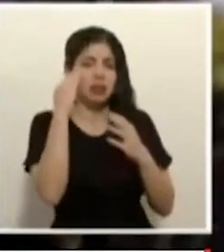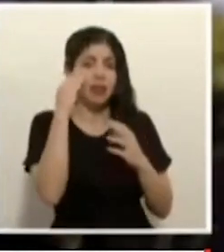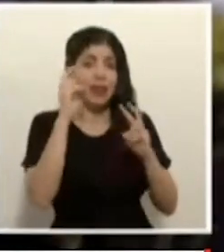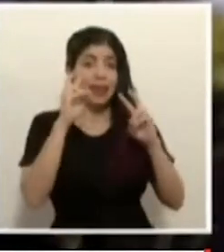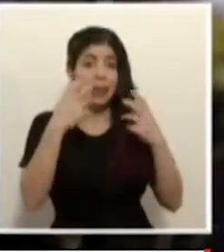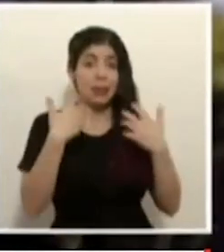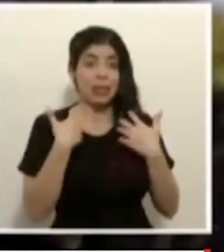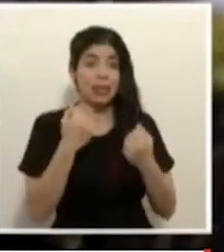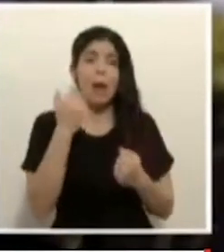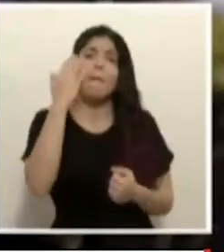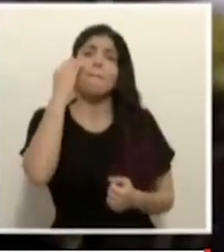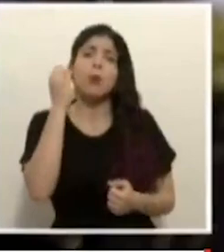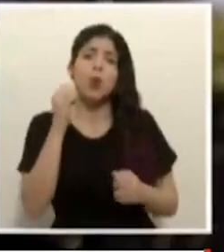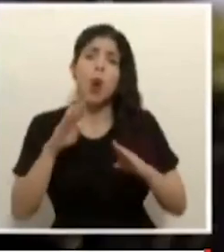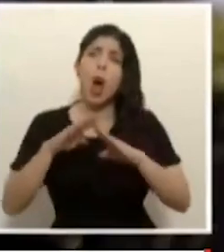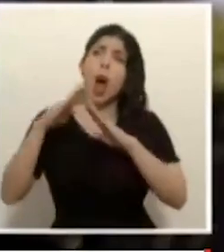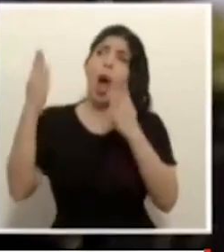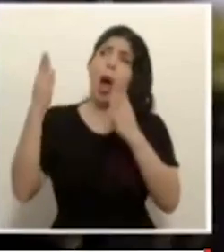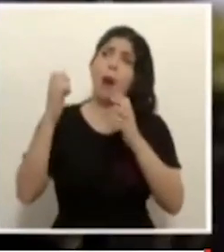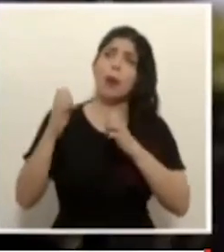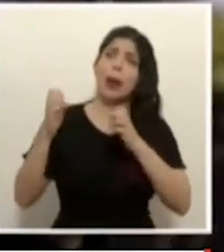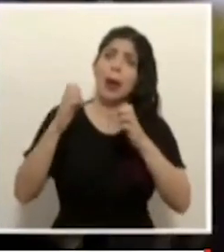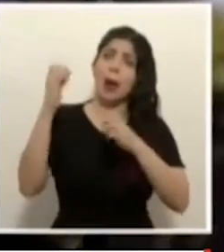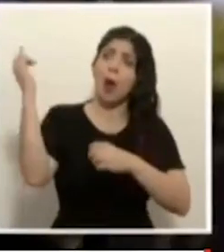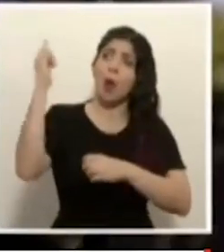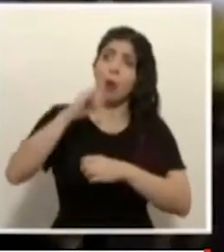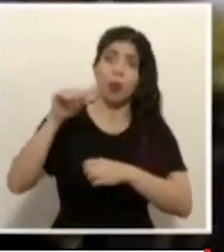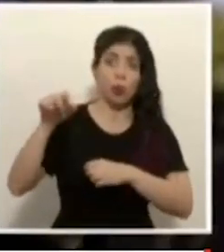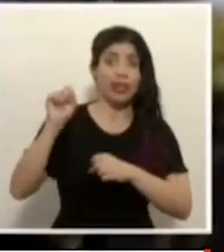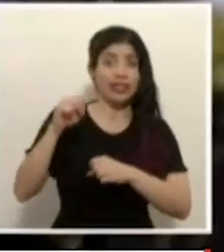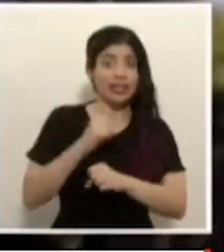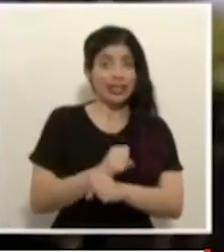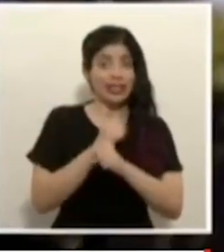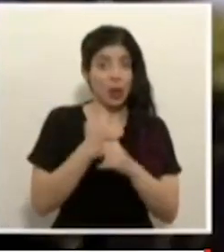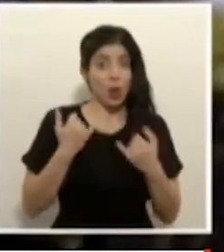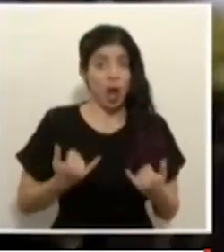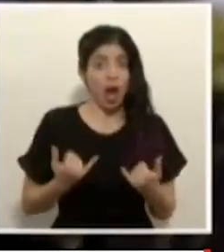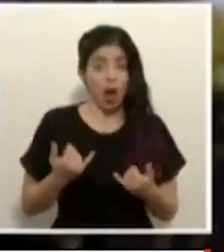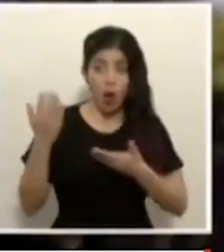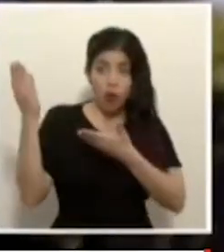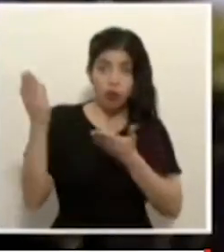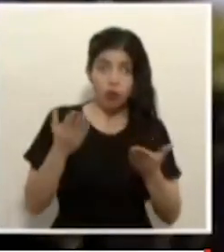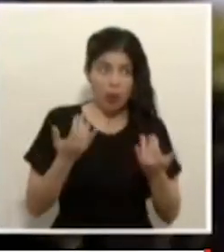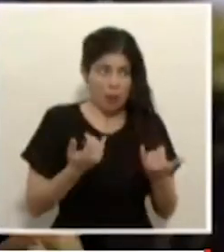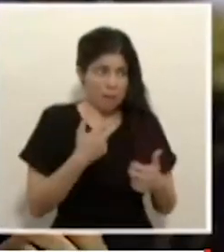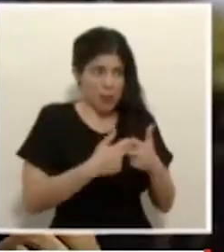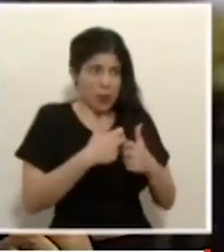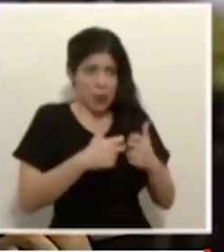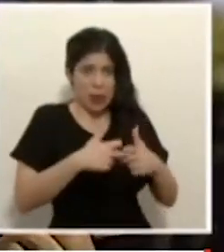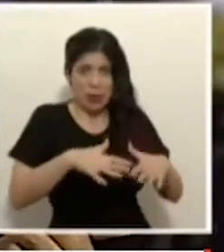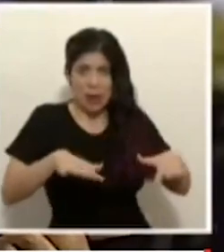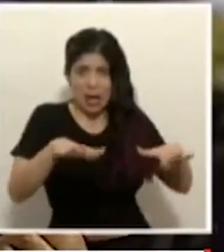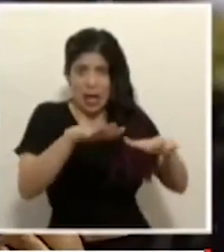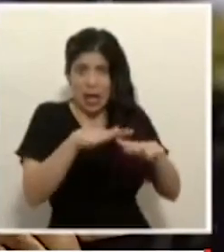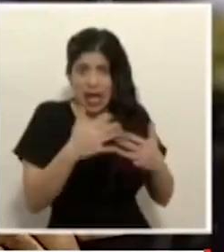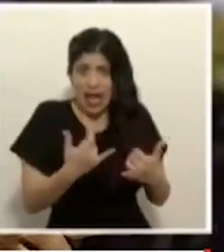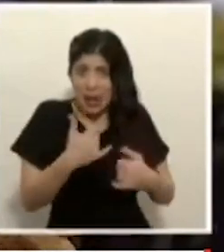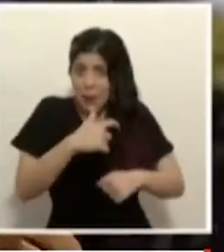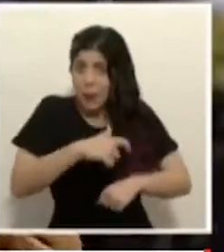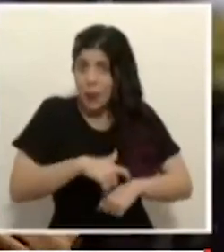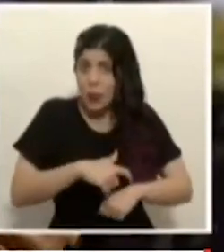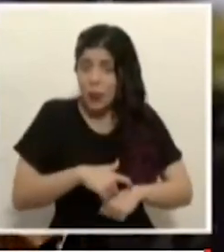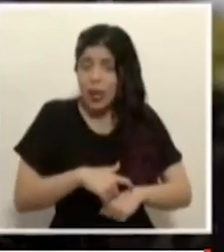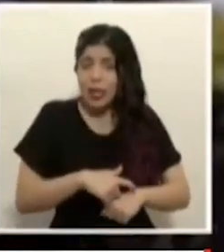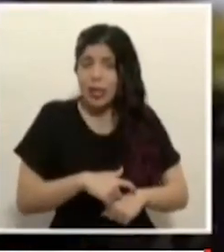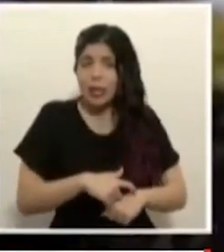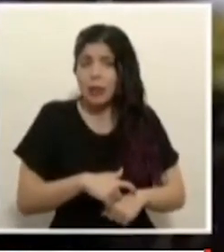la apertura a turistas extranjeros es segura en este momento de la crisis en un punto en el que no